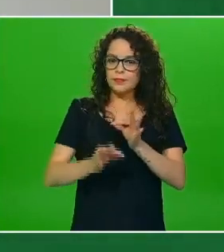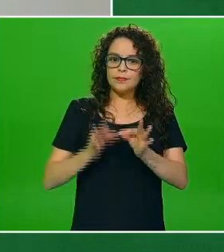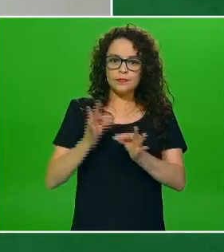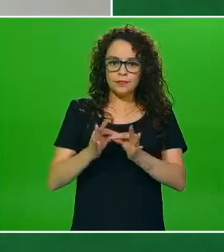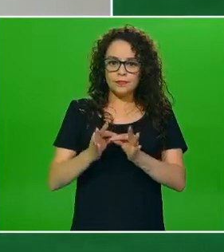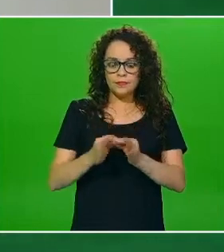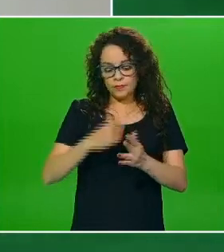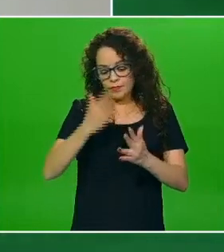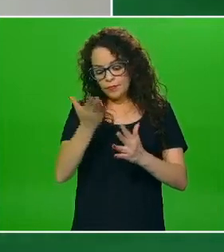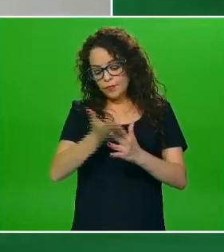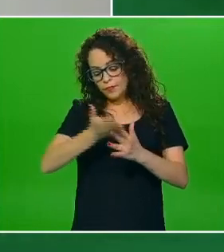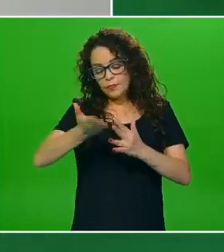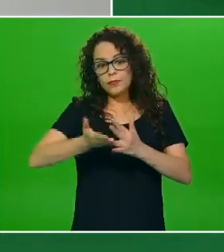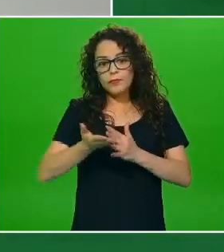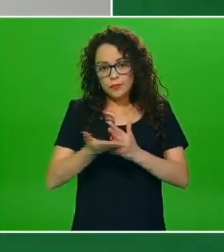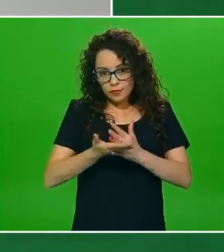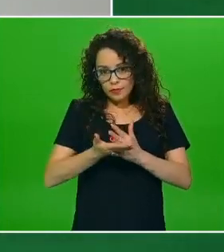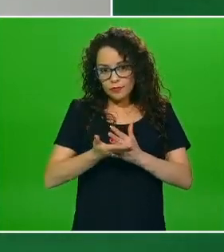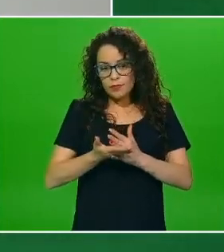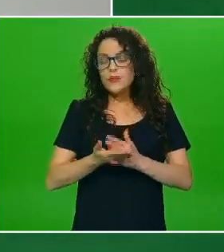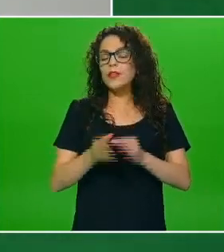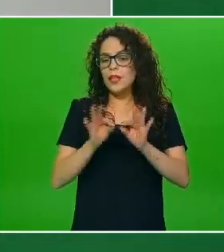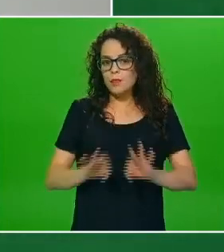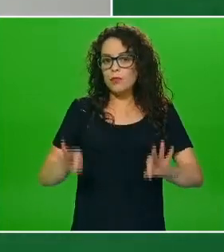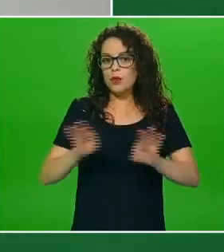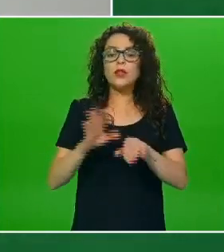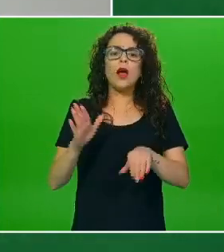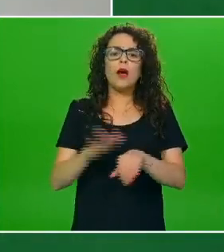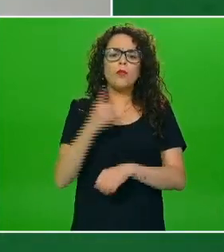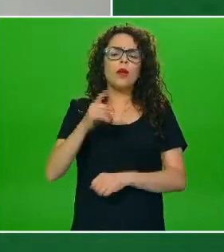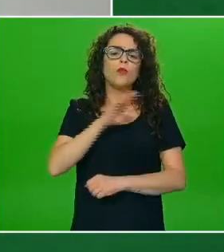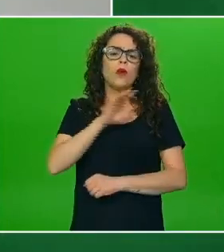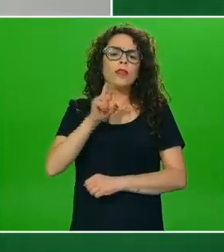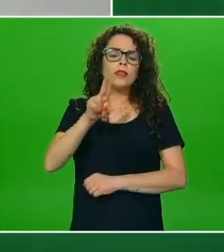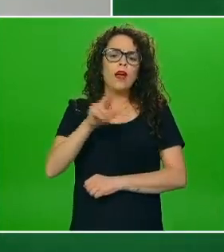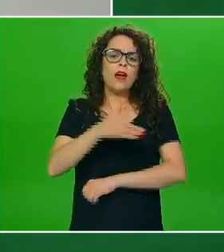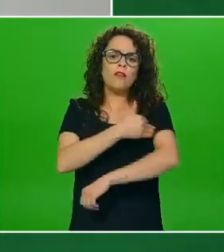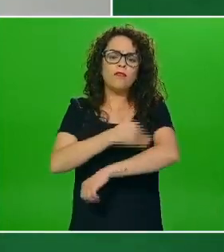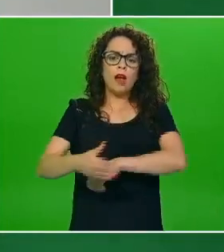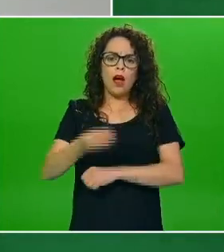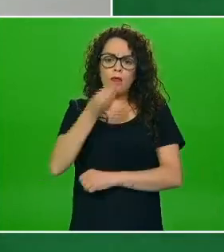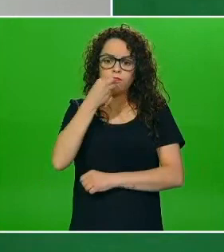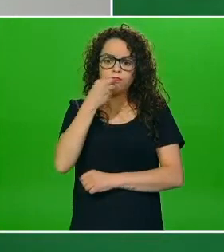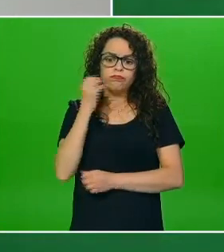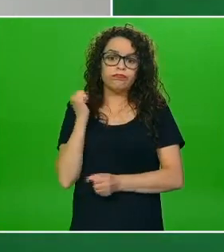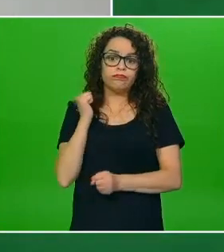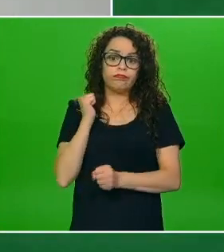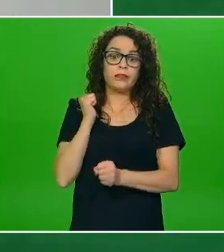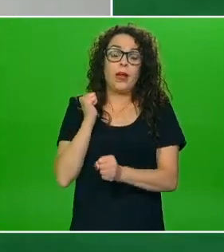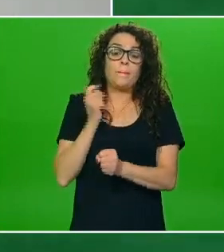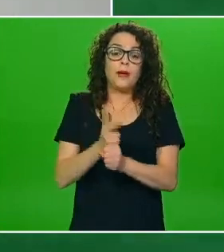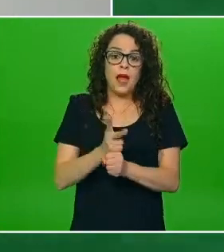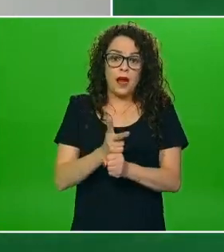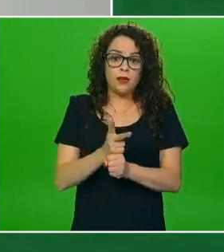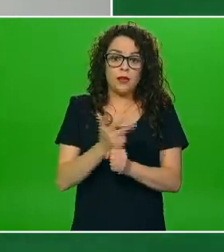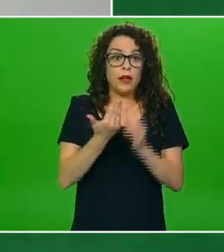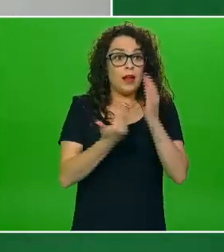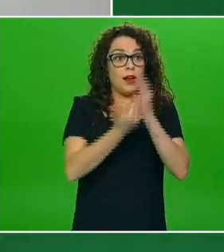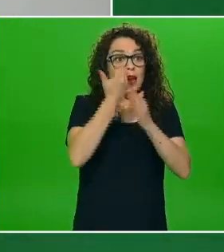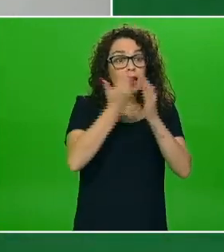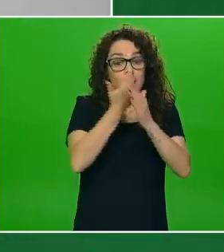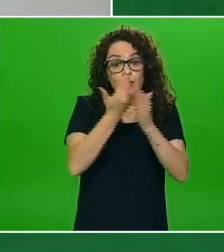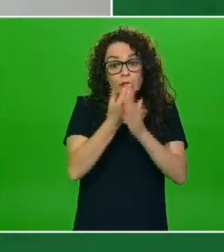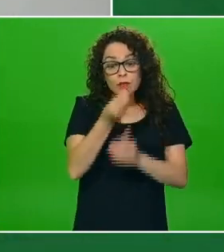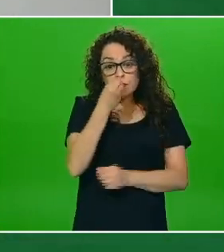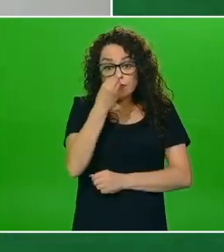puede haber familias que comen más temprano y por tanto es suficiente con un buen desayuno que aguante hasta la comida